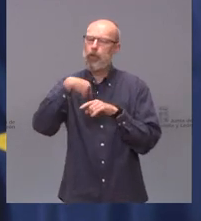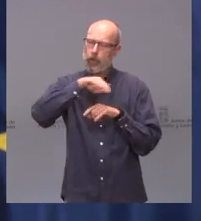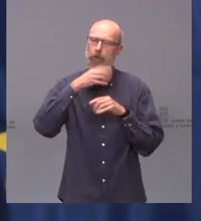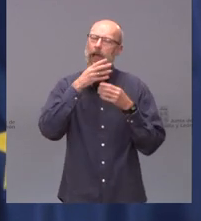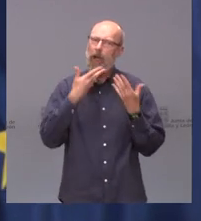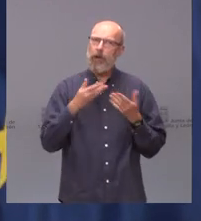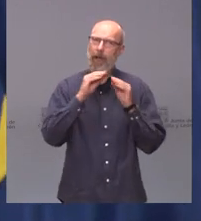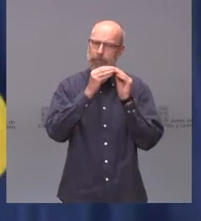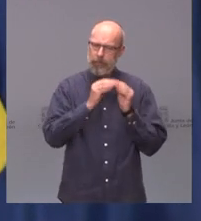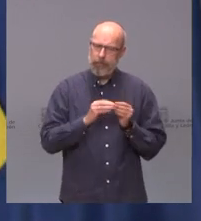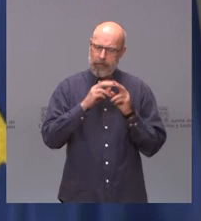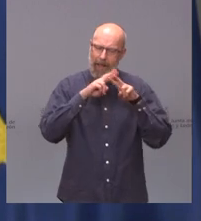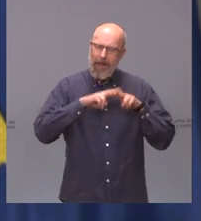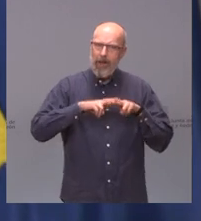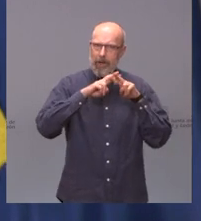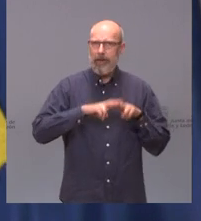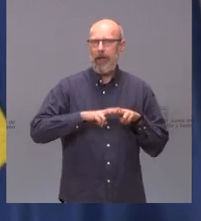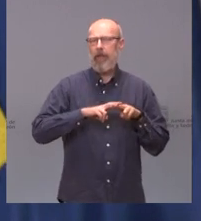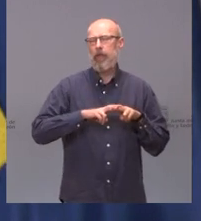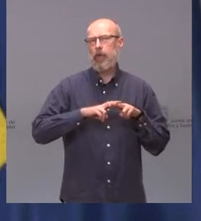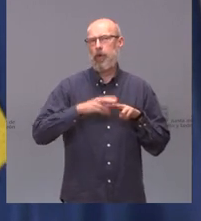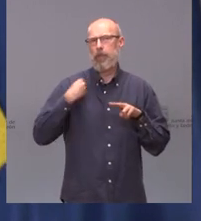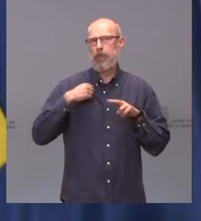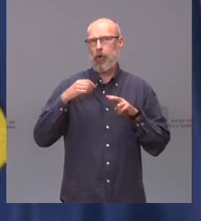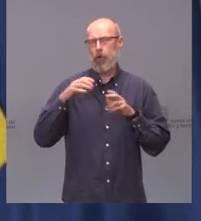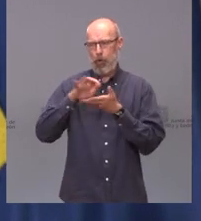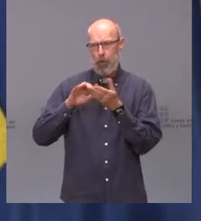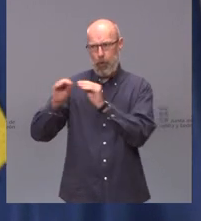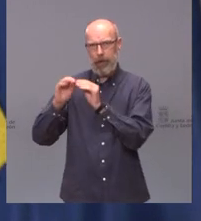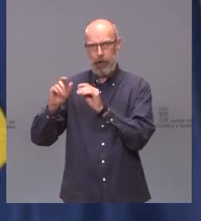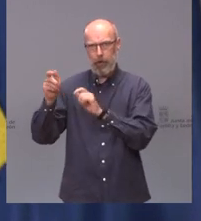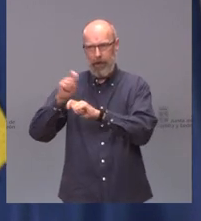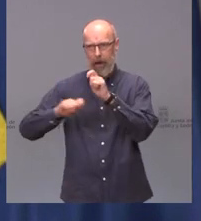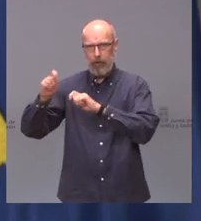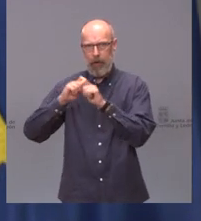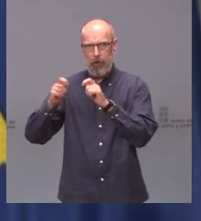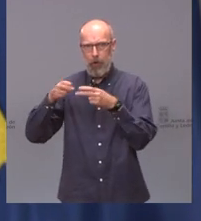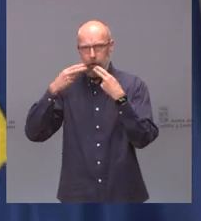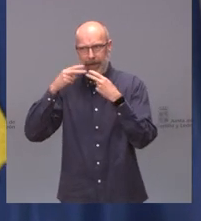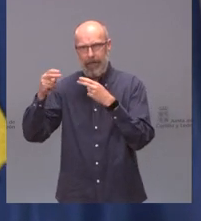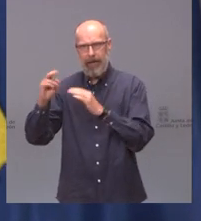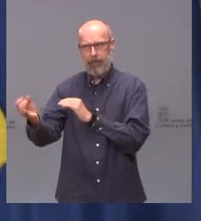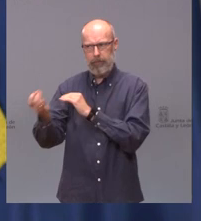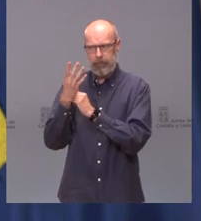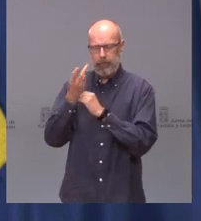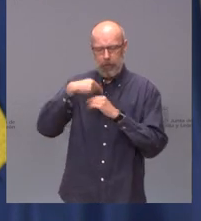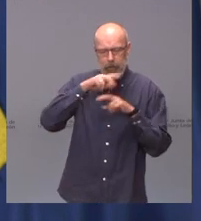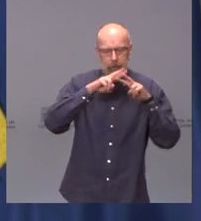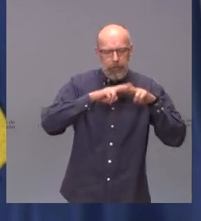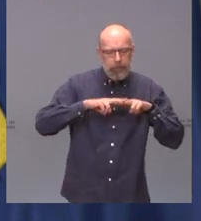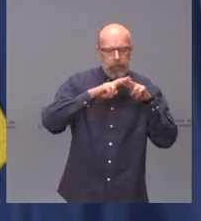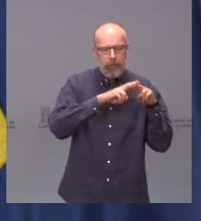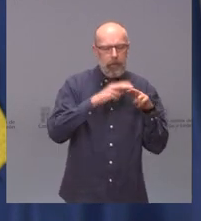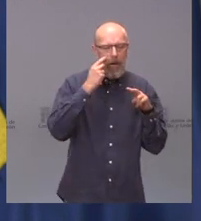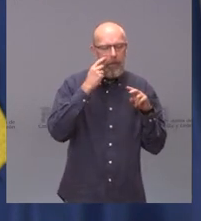nos ha enviado la asociación de hostelería que vamos a tener un resultado esperamos pronto por